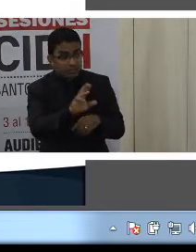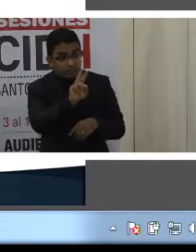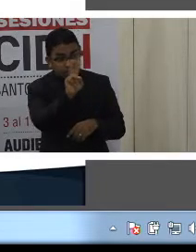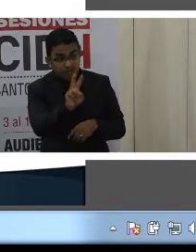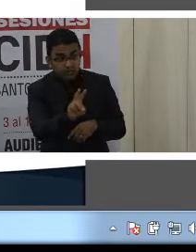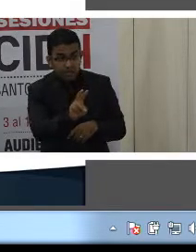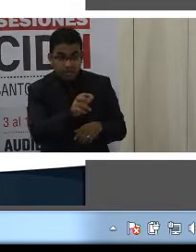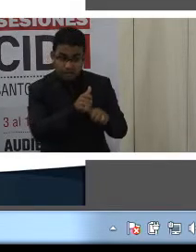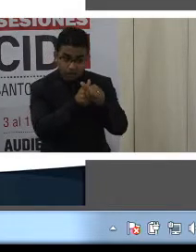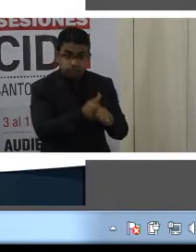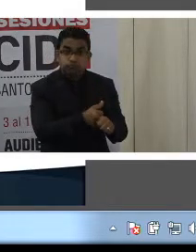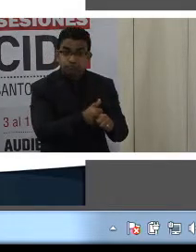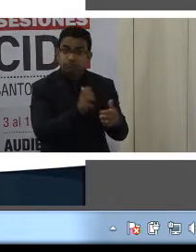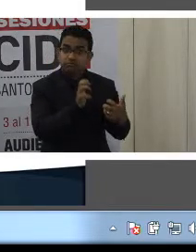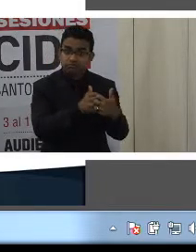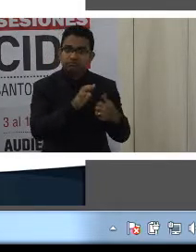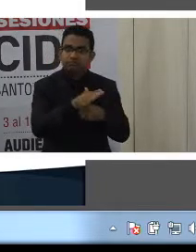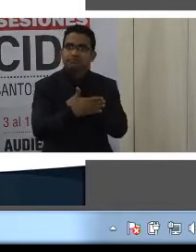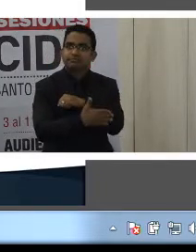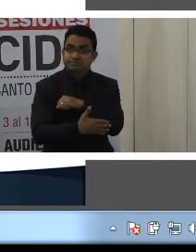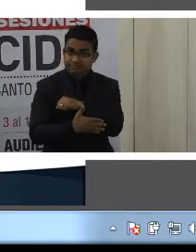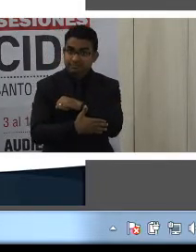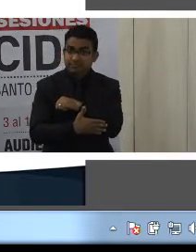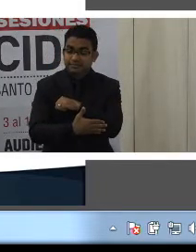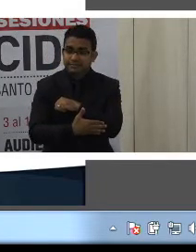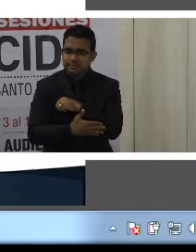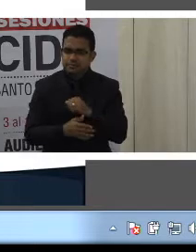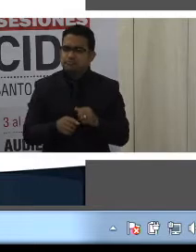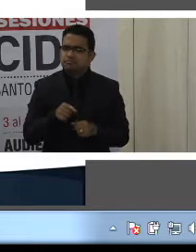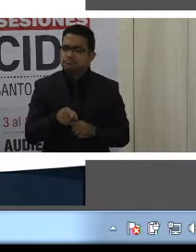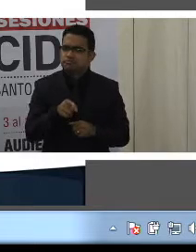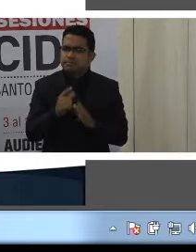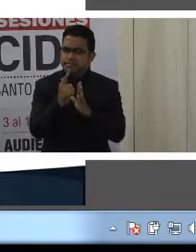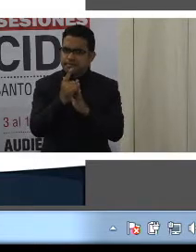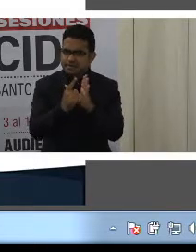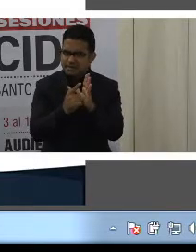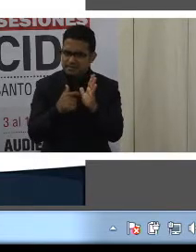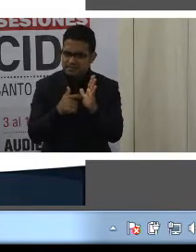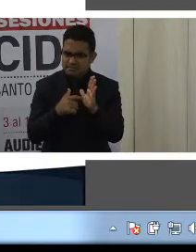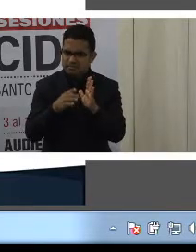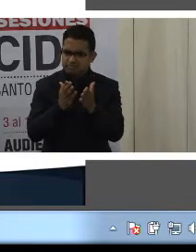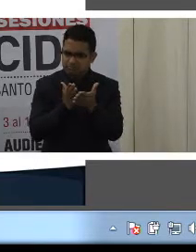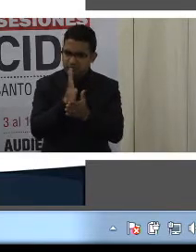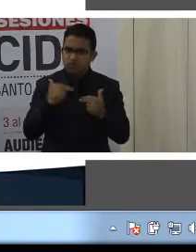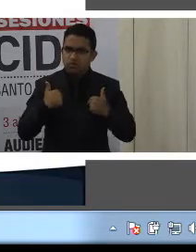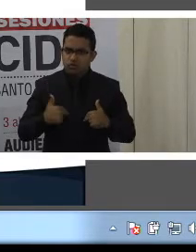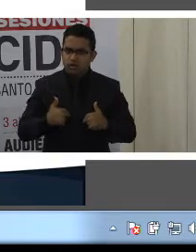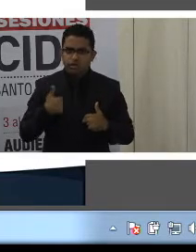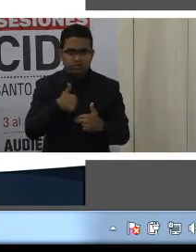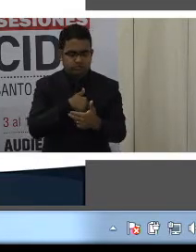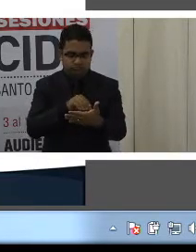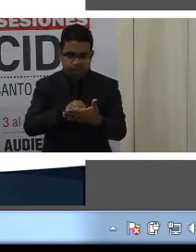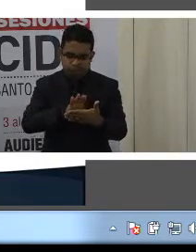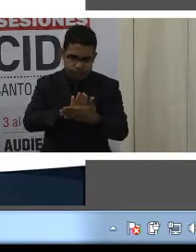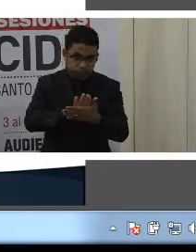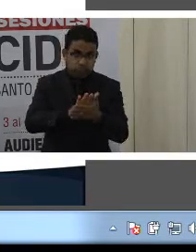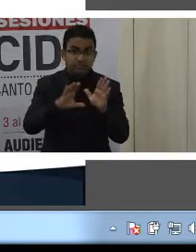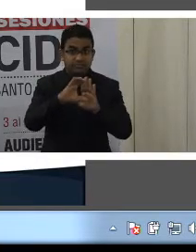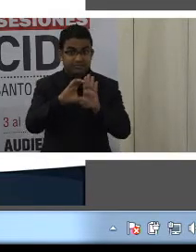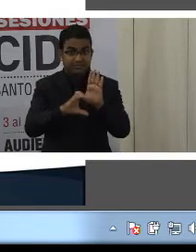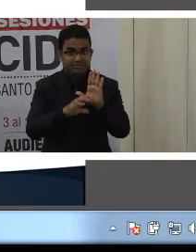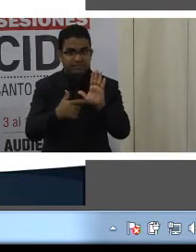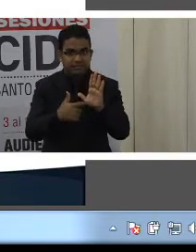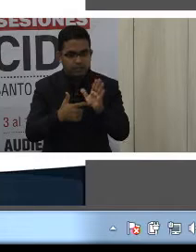marcha en nuestro país. Este enfoque de derechos humanos que adoptó nuestra Constitución dejó sin efecto diversas